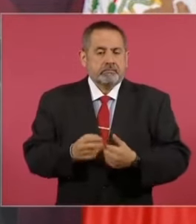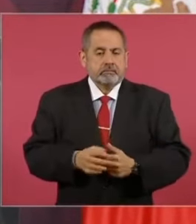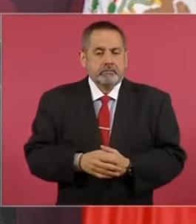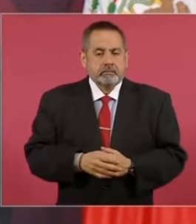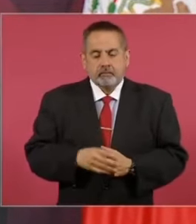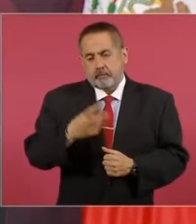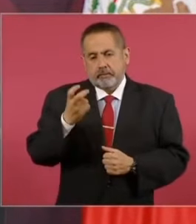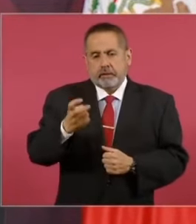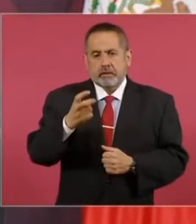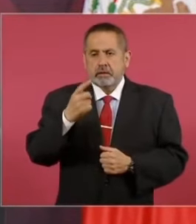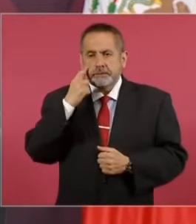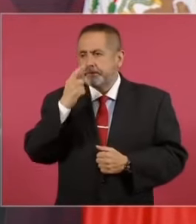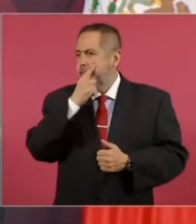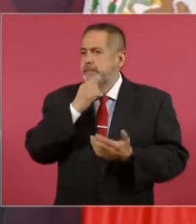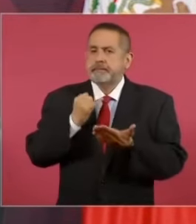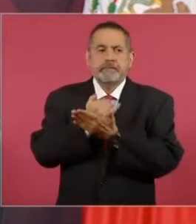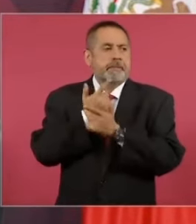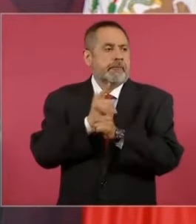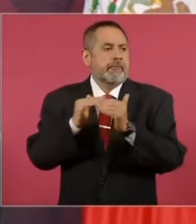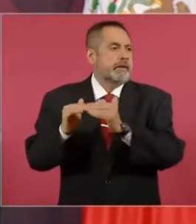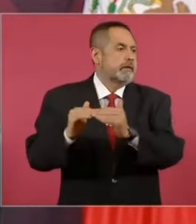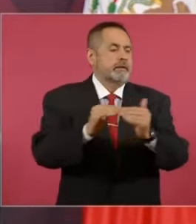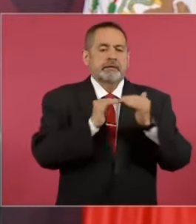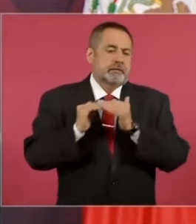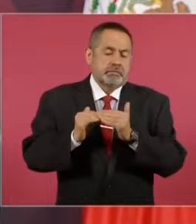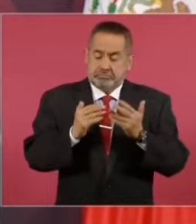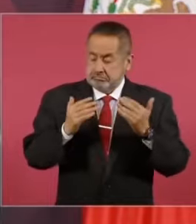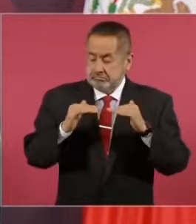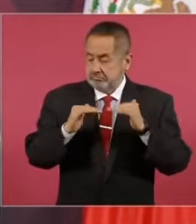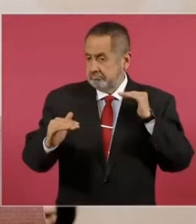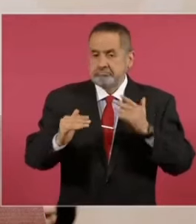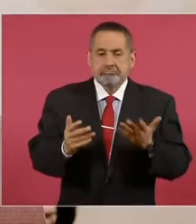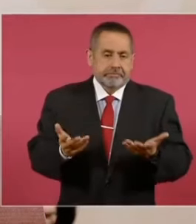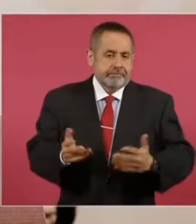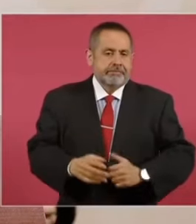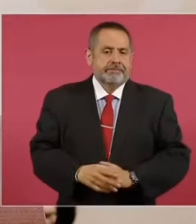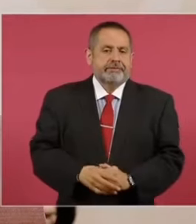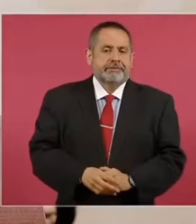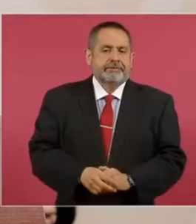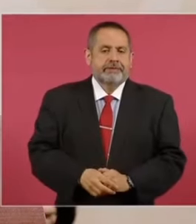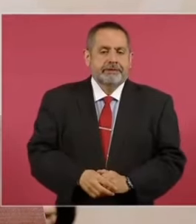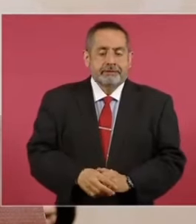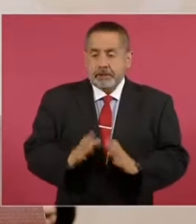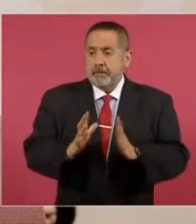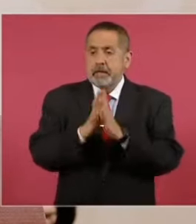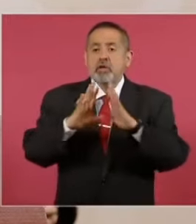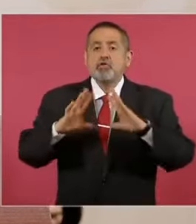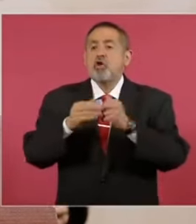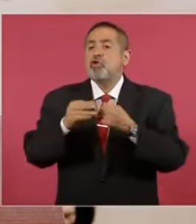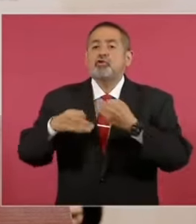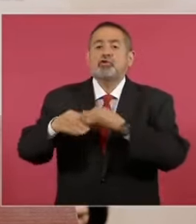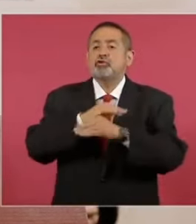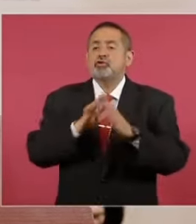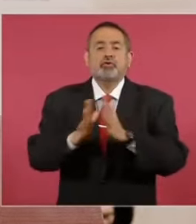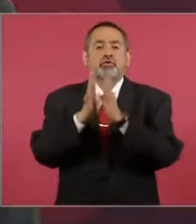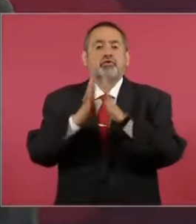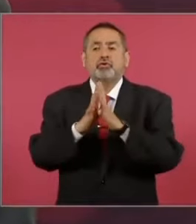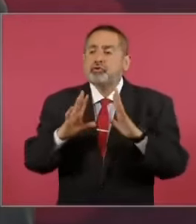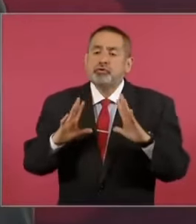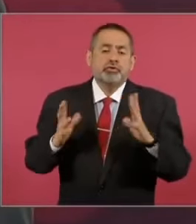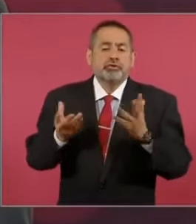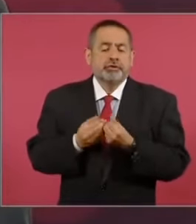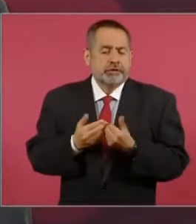Y eso es la democracia, que participen todos, que